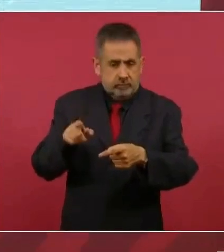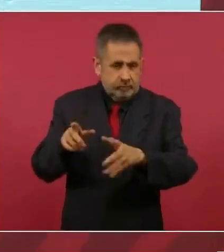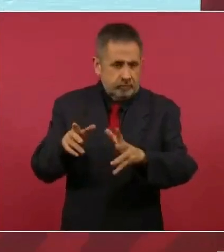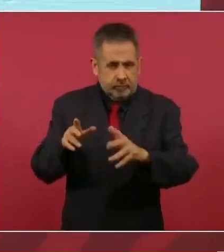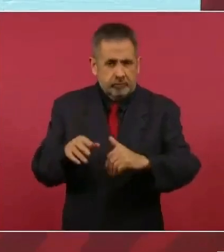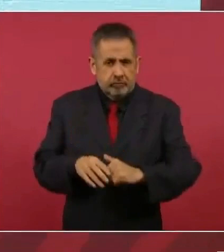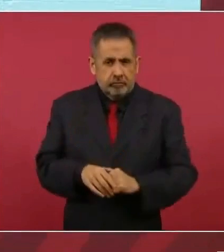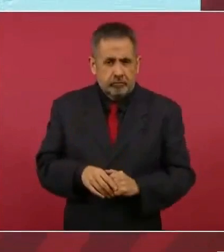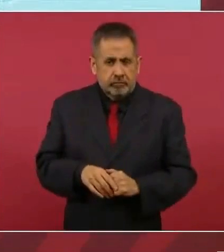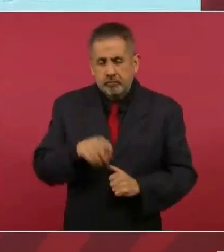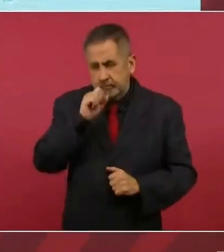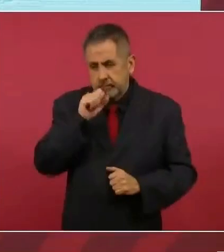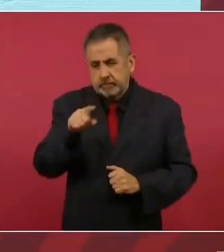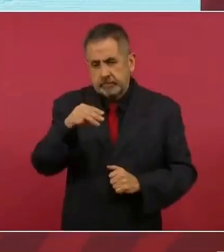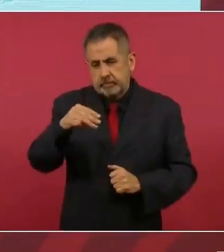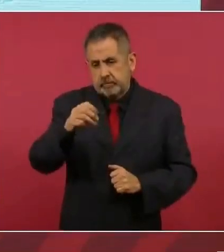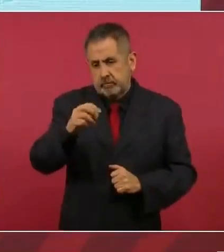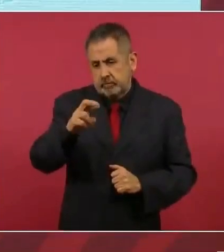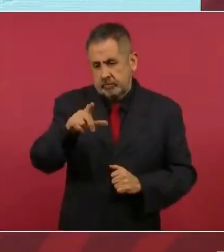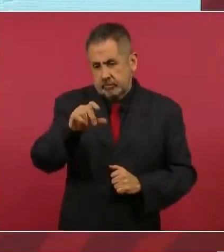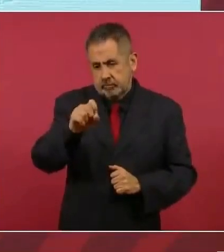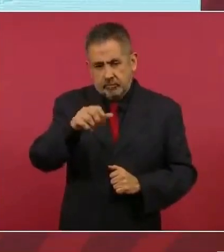bueno, también en Morelos.